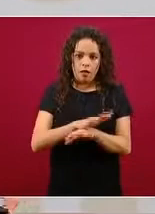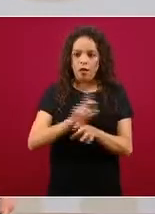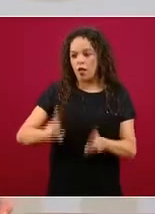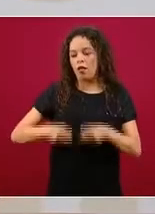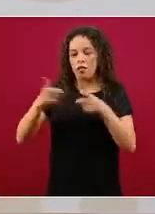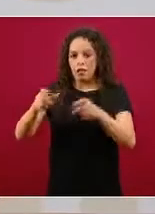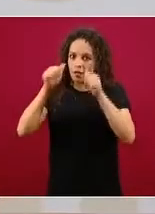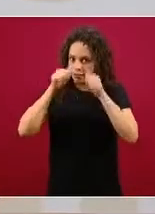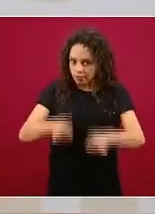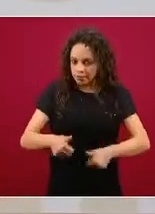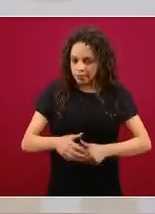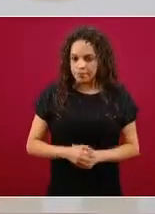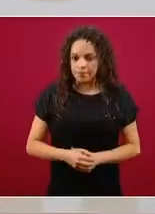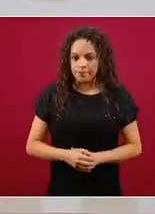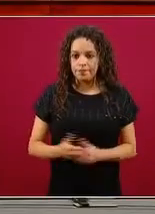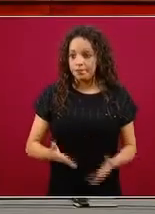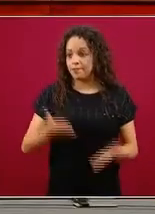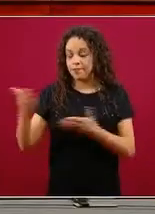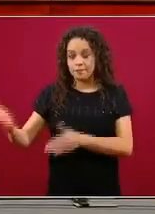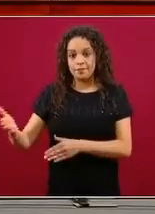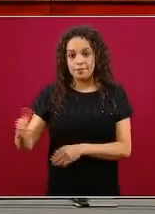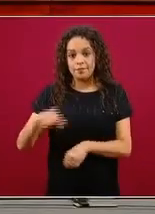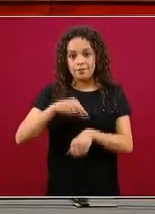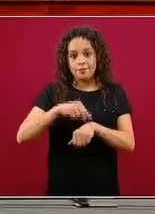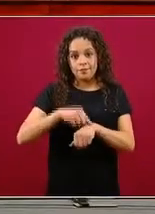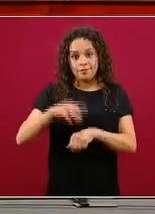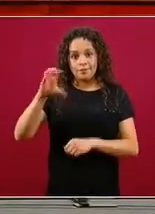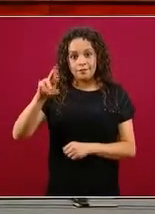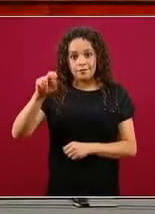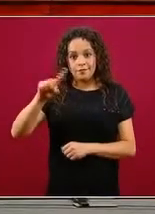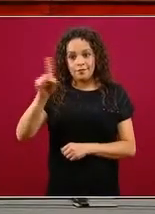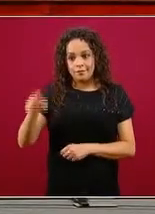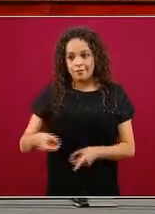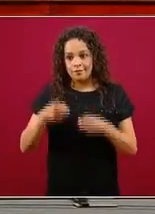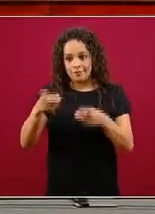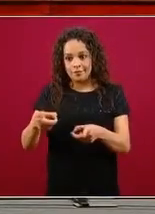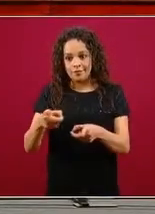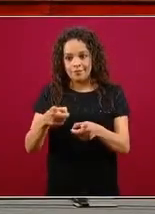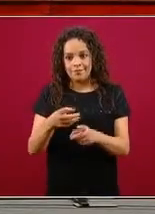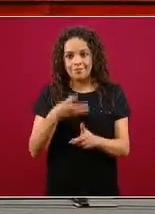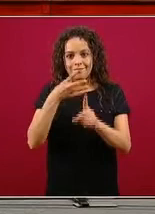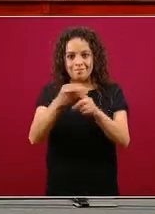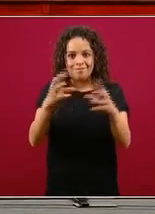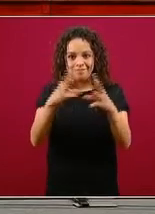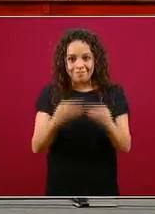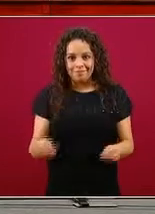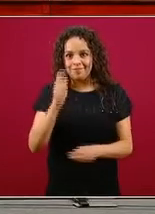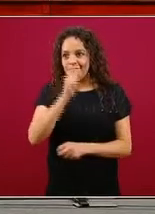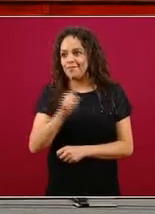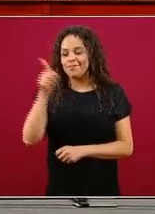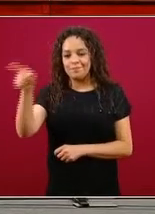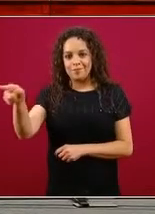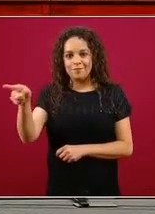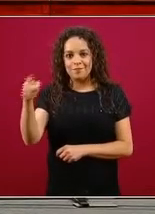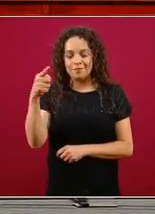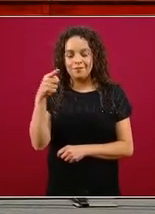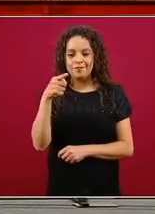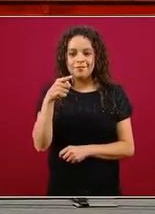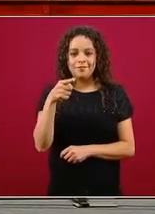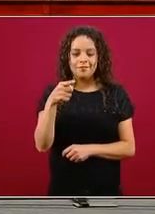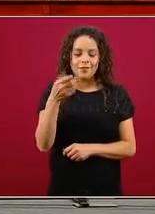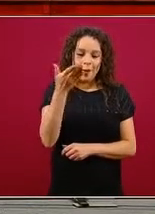Cortés nos tiene la solución que usted está pidiendo. Muchas gracias, doctor López-Gatell. Ayer